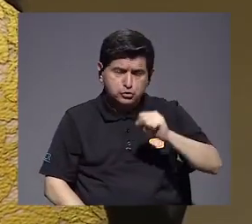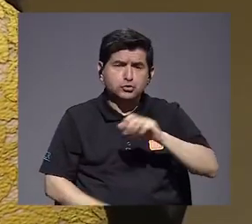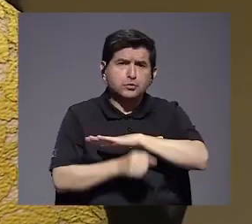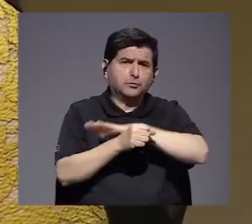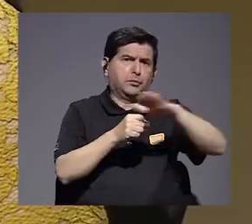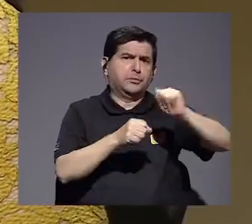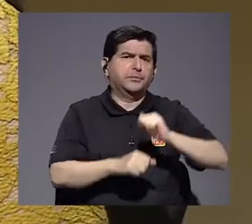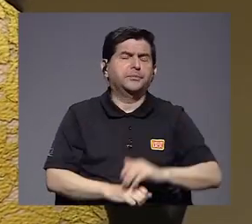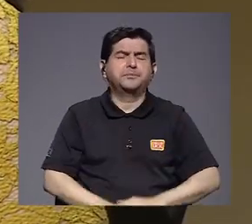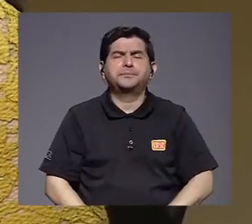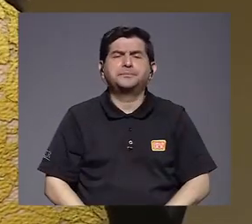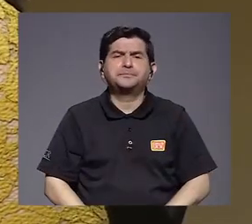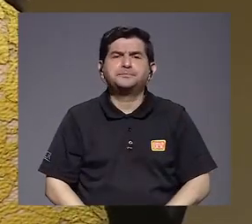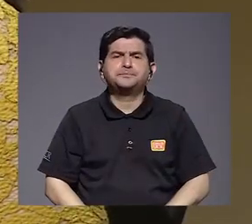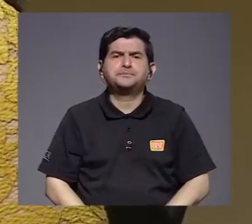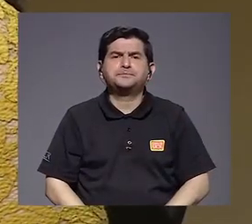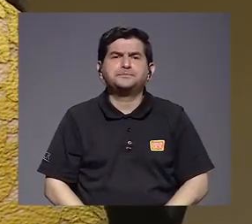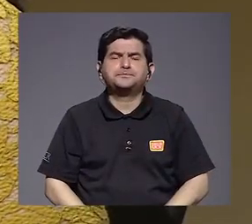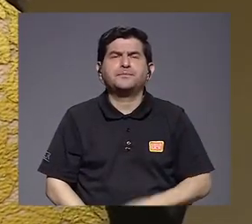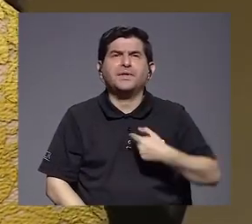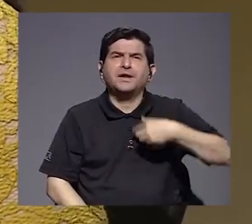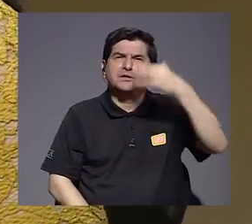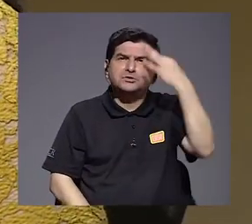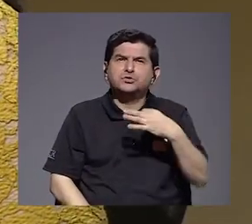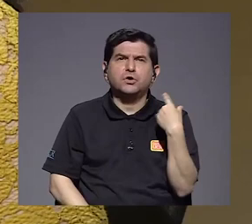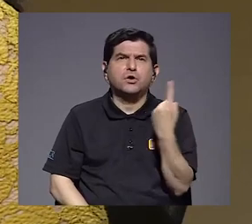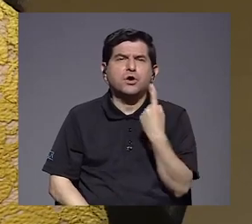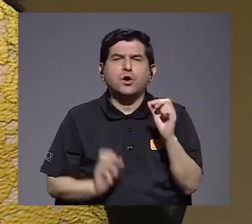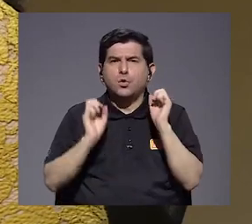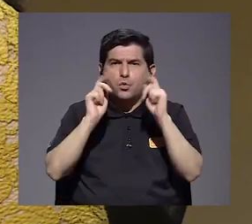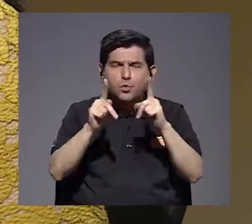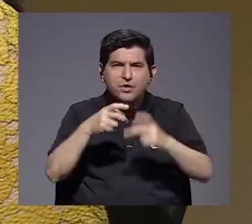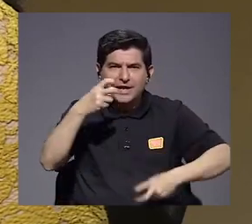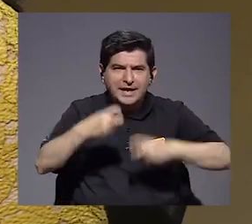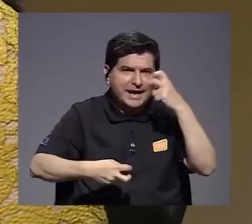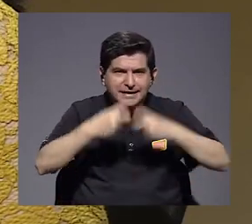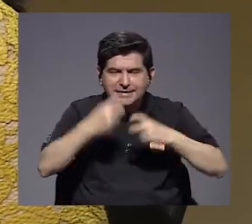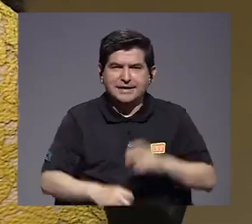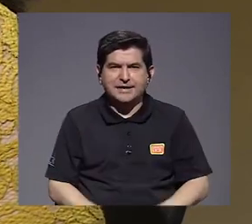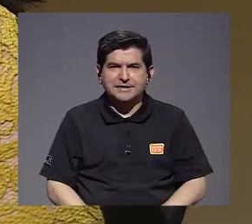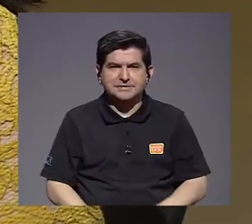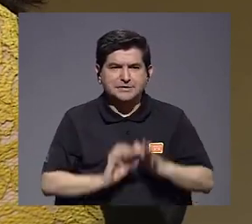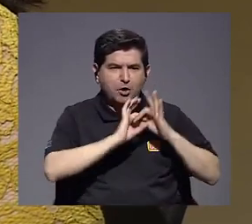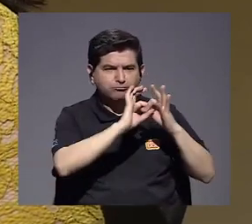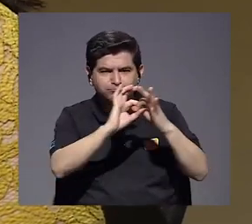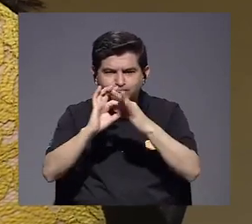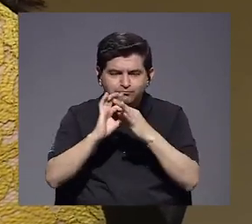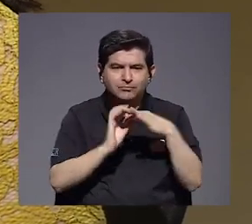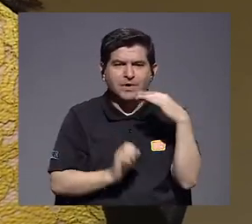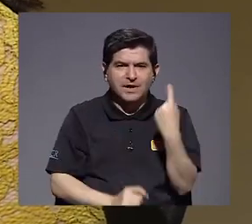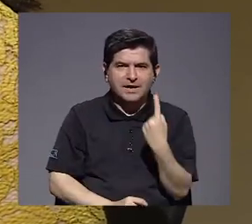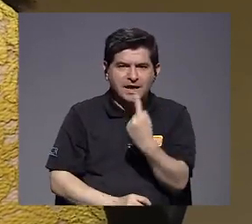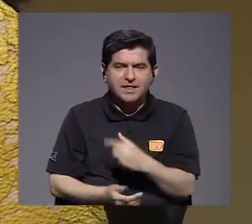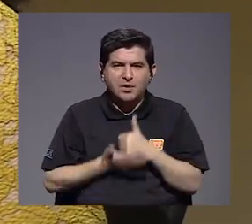totalmente. Este, hay en... Yo creo que la única salida de esta crisis es juntos y juntas y cada uno contribuyendo